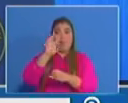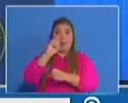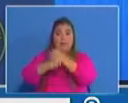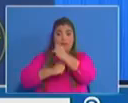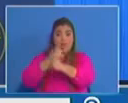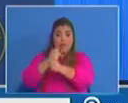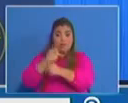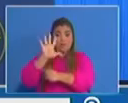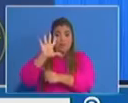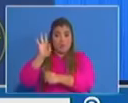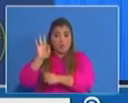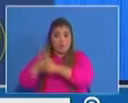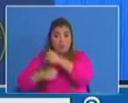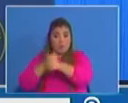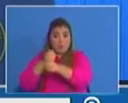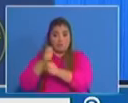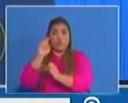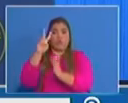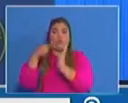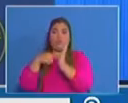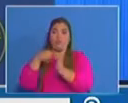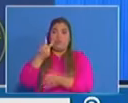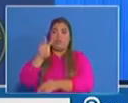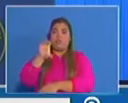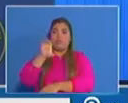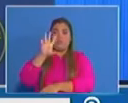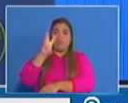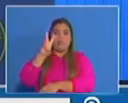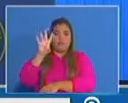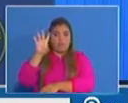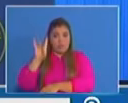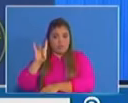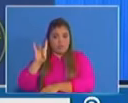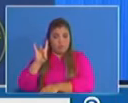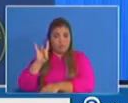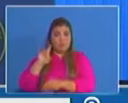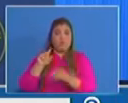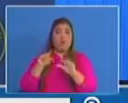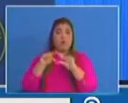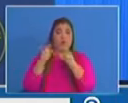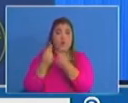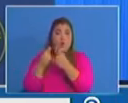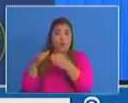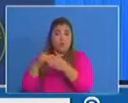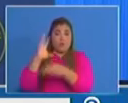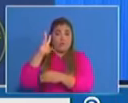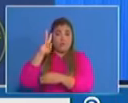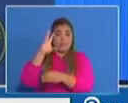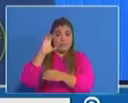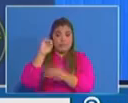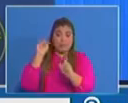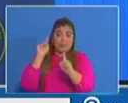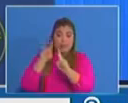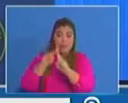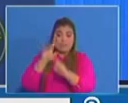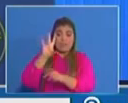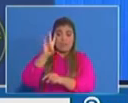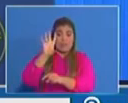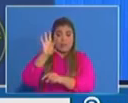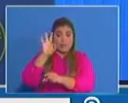años, 2.268, de 60 a 79 años,